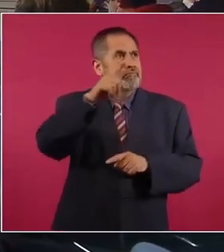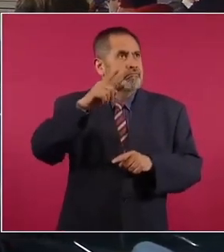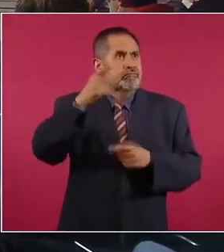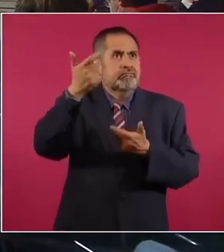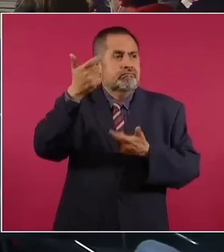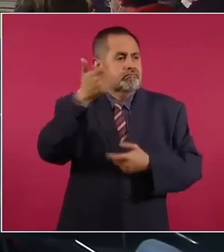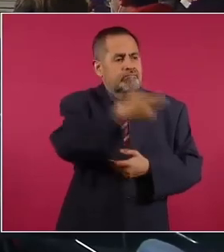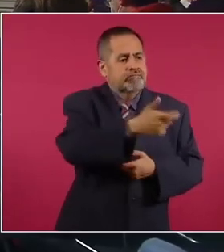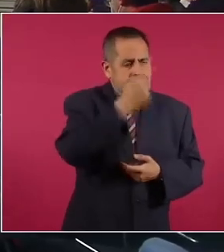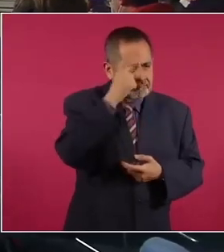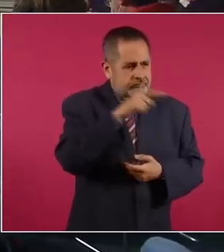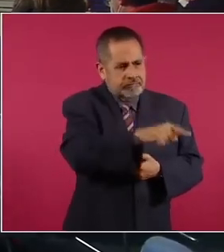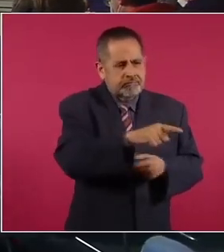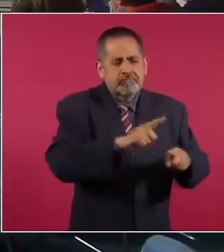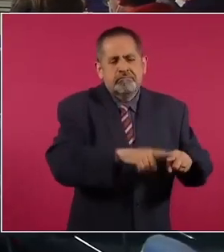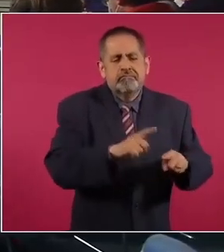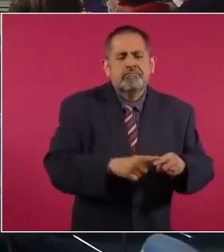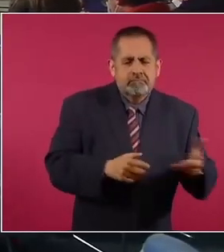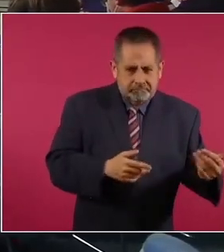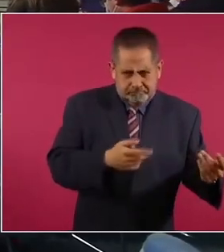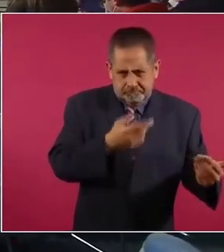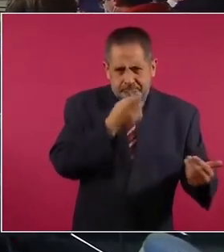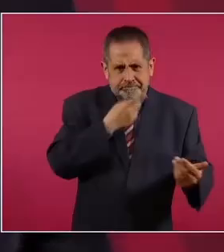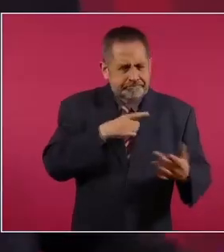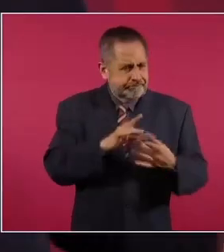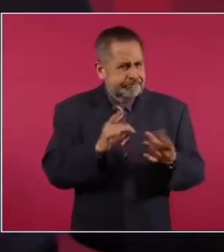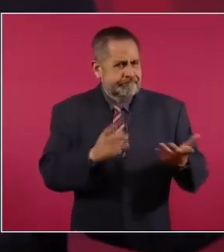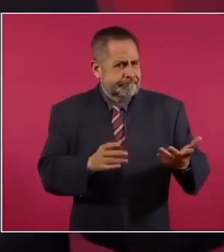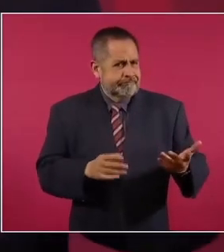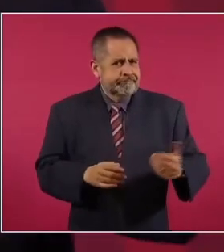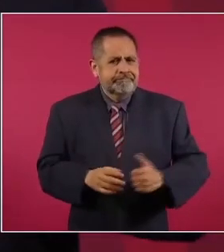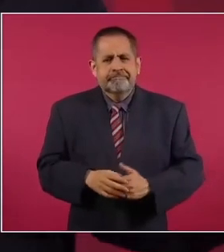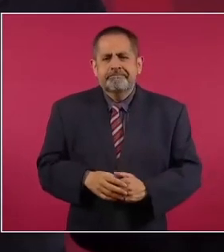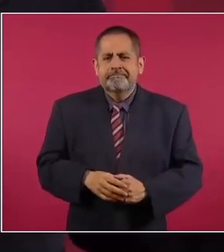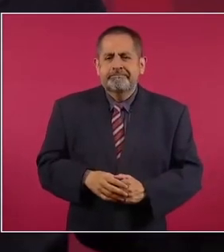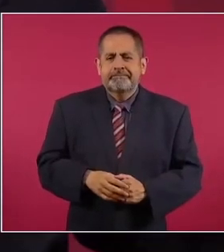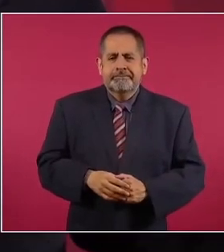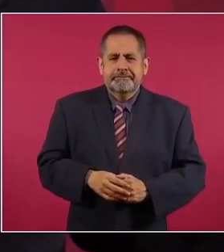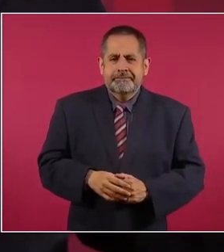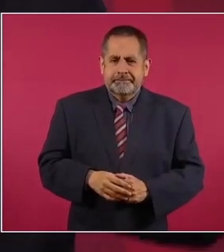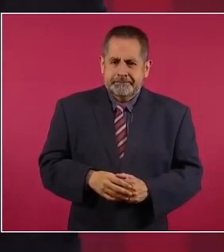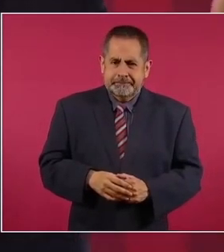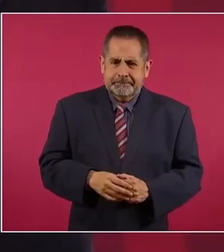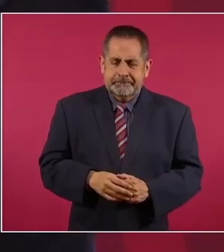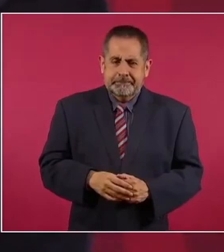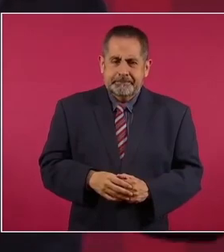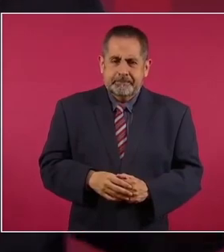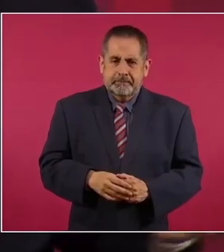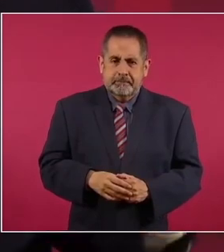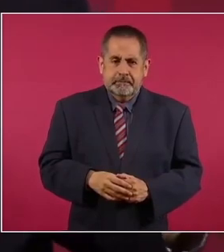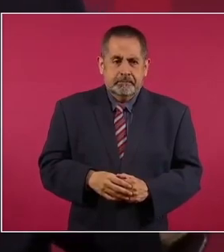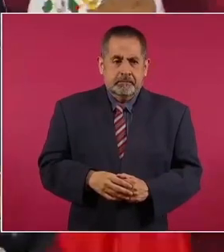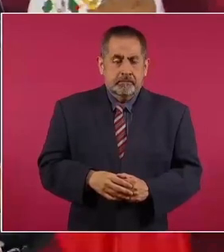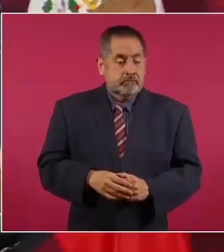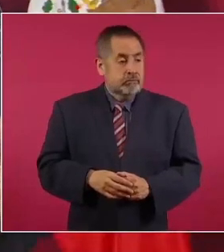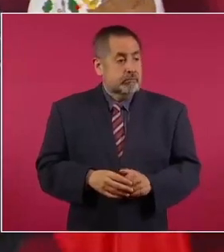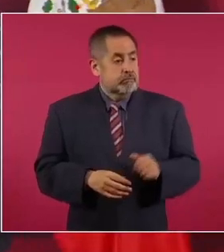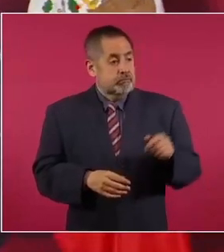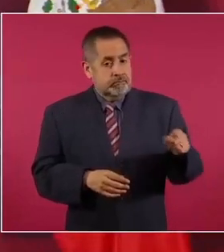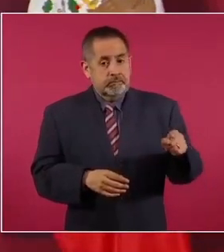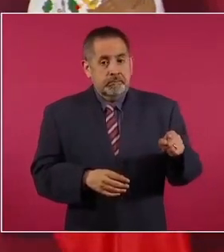cuándo hace un reportaje